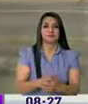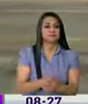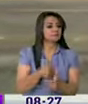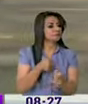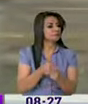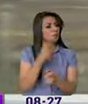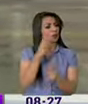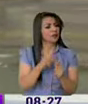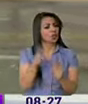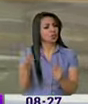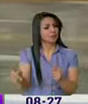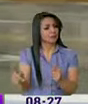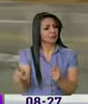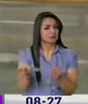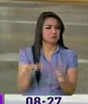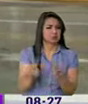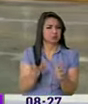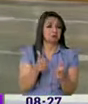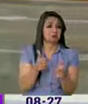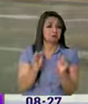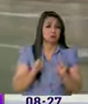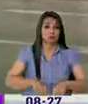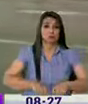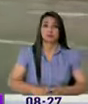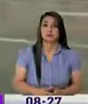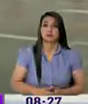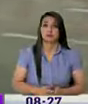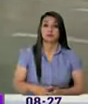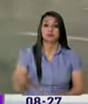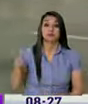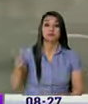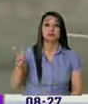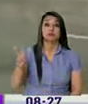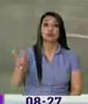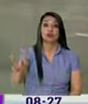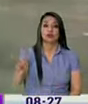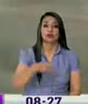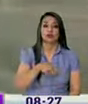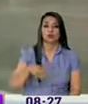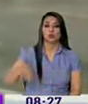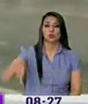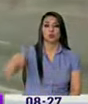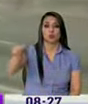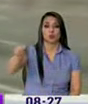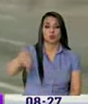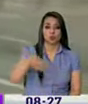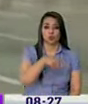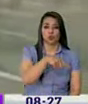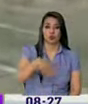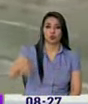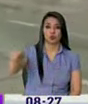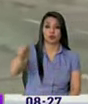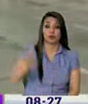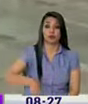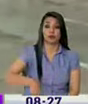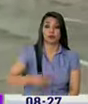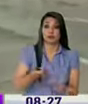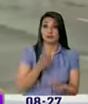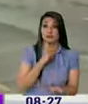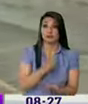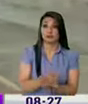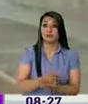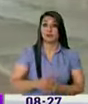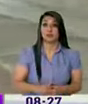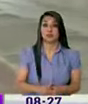de un kilómetro adicional, lo cual también es favorable porque el trole es el que va a venir un kilómetro casi hasta esta situación